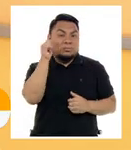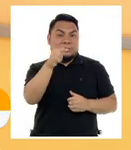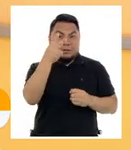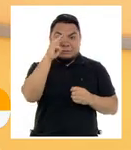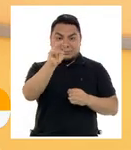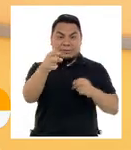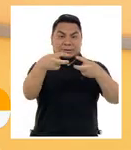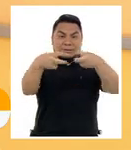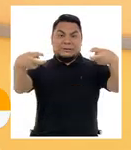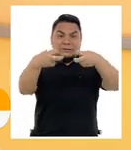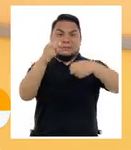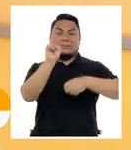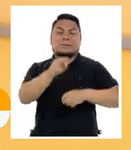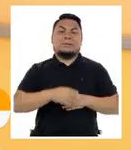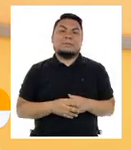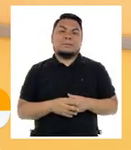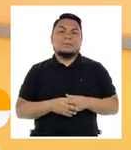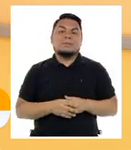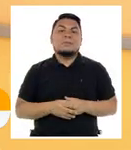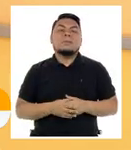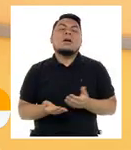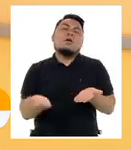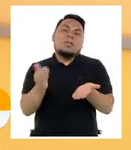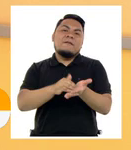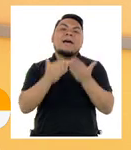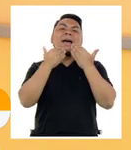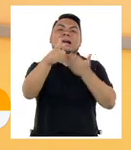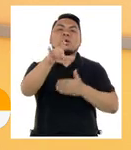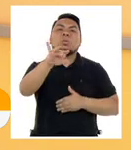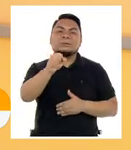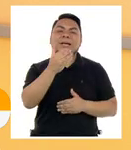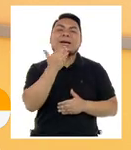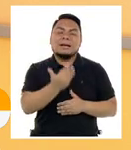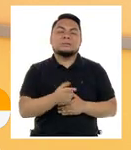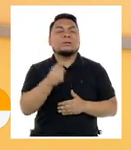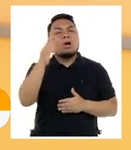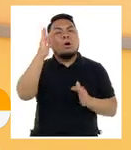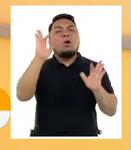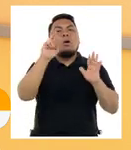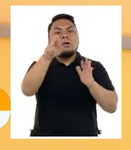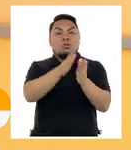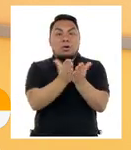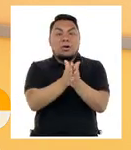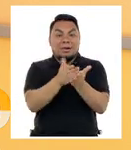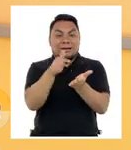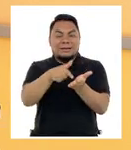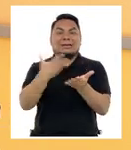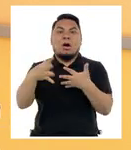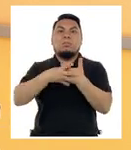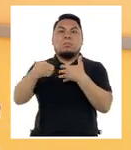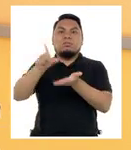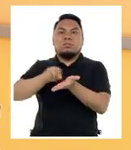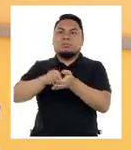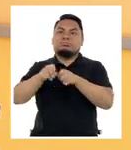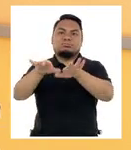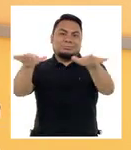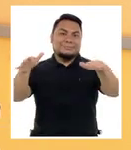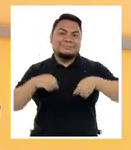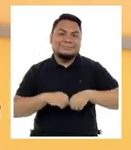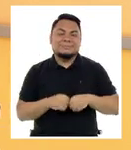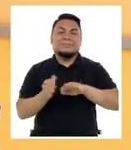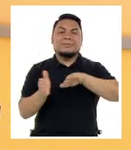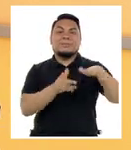con los teléfonos que están apareciendo ya en pantalla. Nuevamente, gracias, Luis, y esperamos que la publicación de tu novela se haga